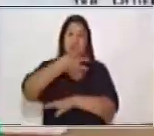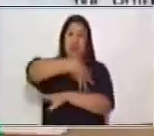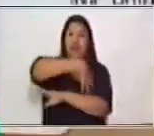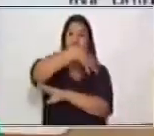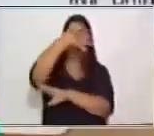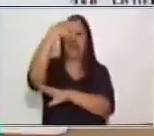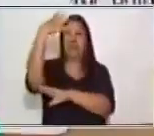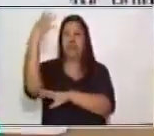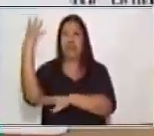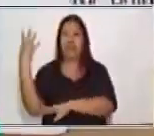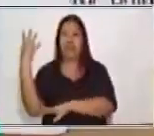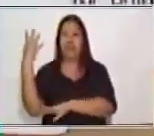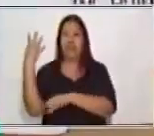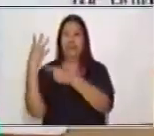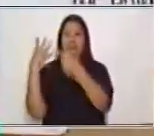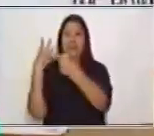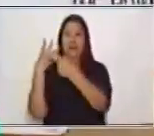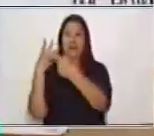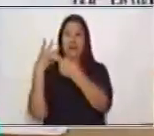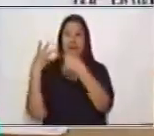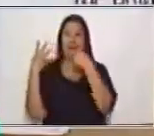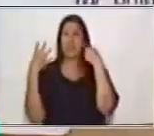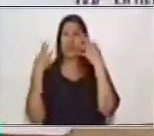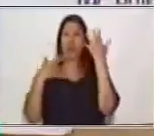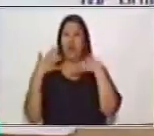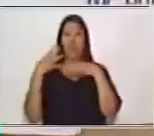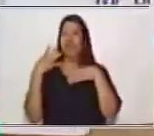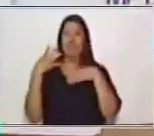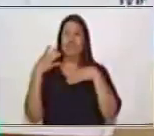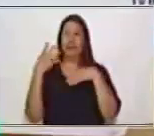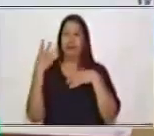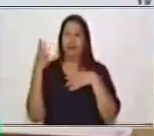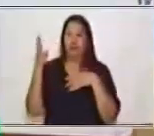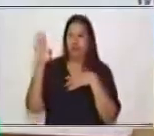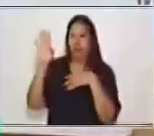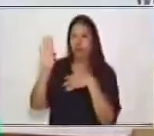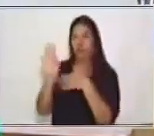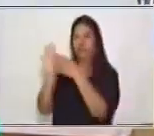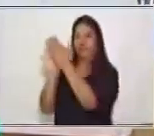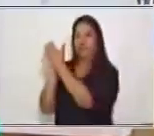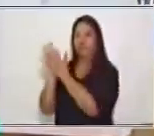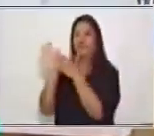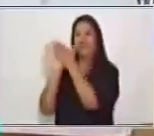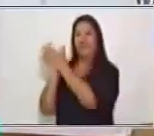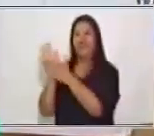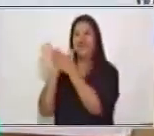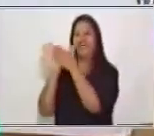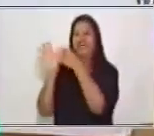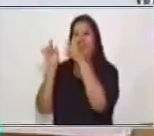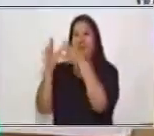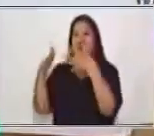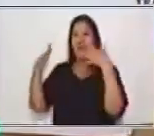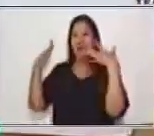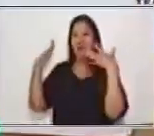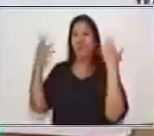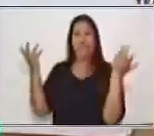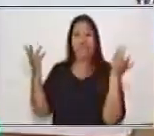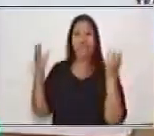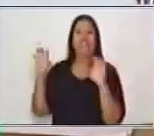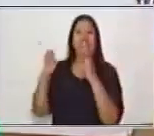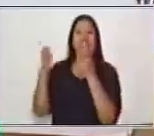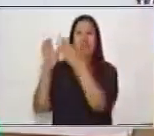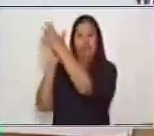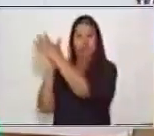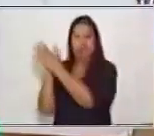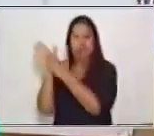Puedes utilizar un cartón que tú tengas más pequeño que este o puede ser grande. Pídele a un adulto que te ayude a forrarlo con papel blanco.